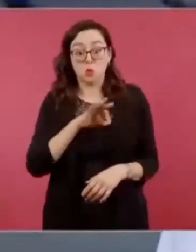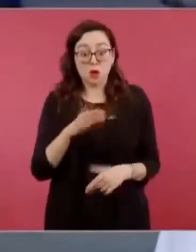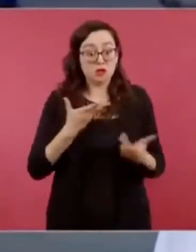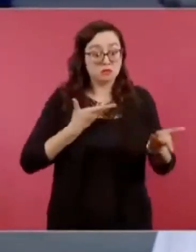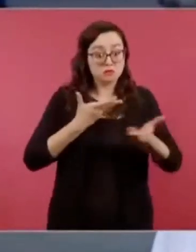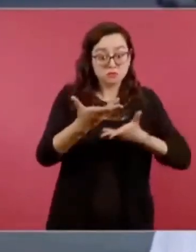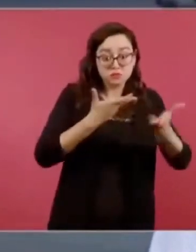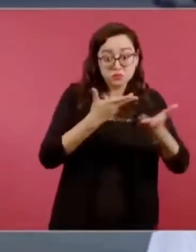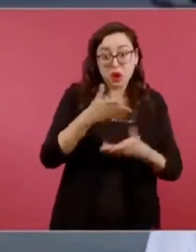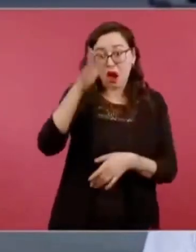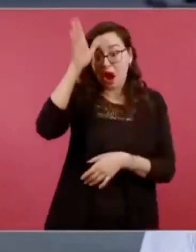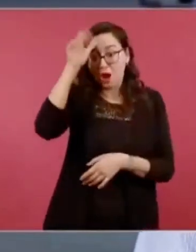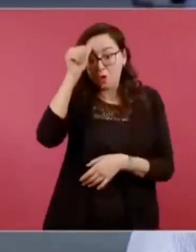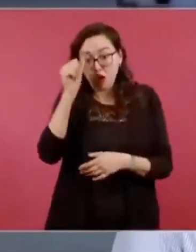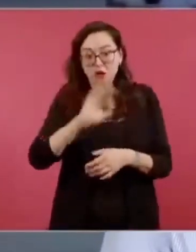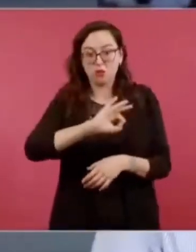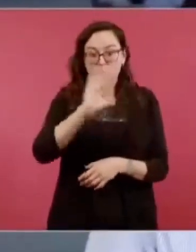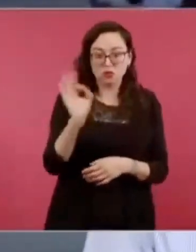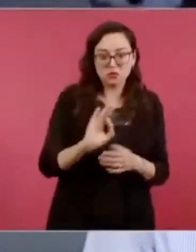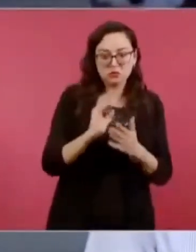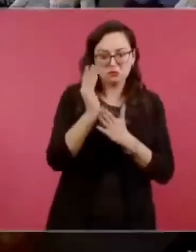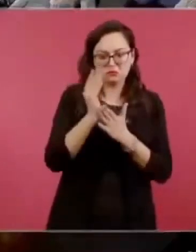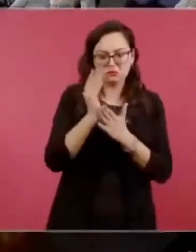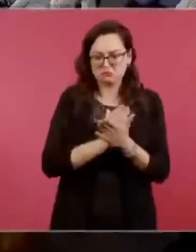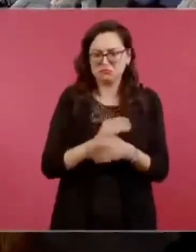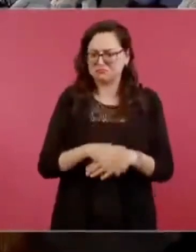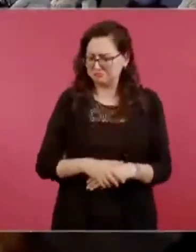mencionado hace algunos días, señor presidente. Sí,